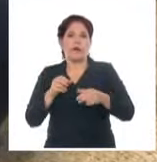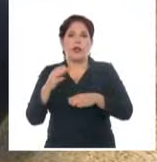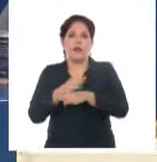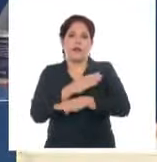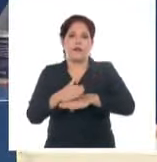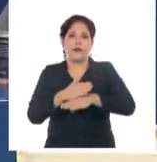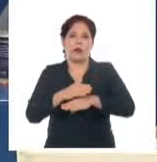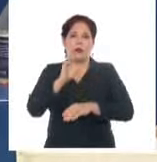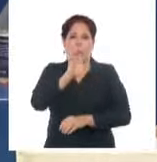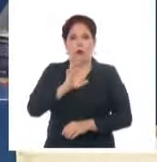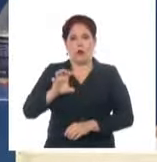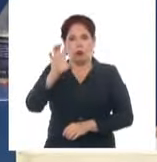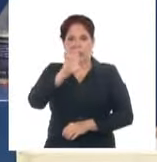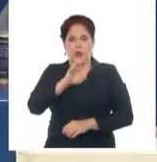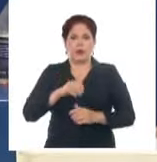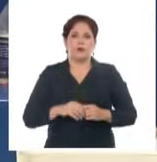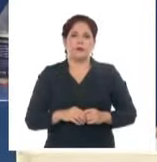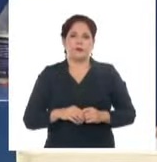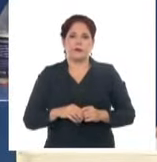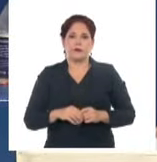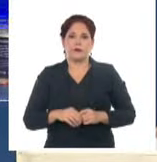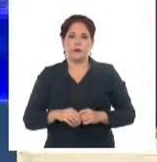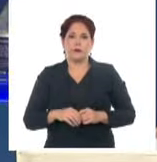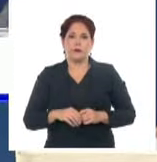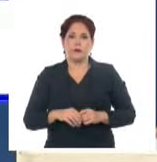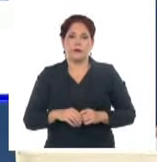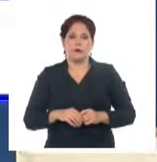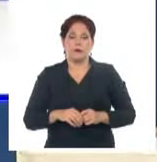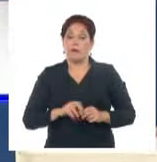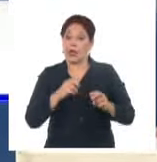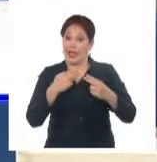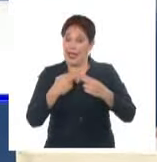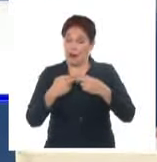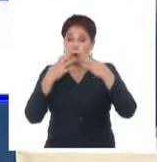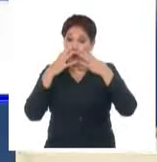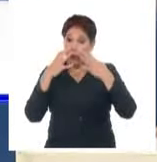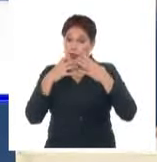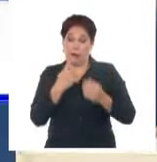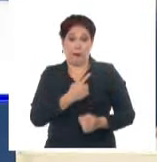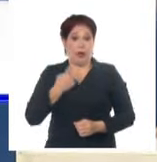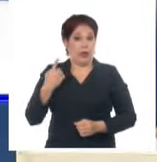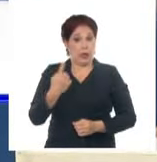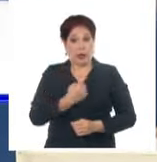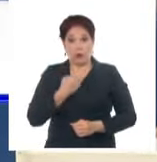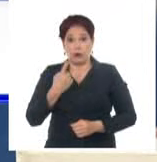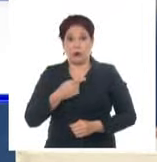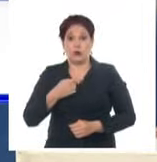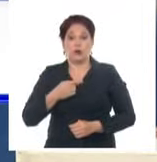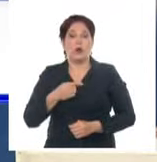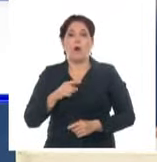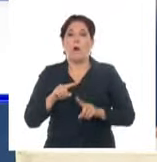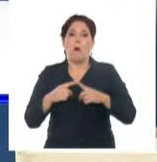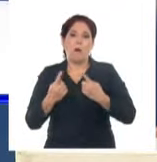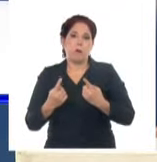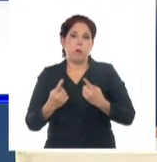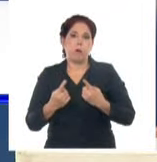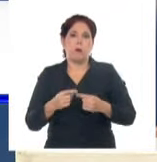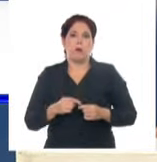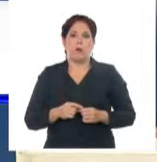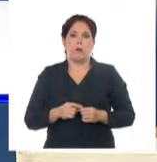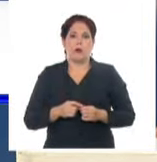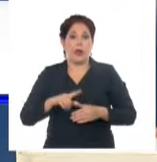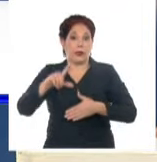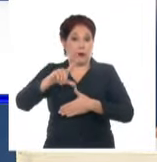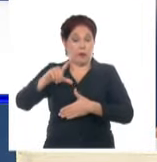continentes. Decimos que es realmente uno de los eventos más significativos de la región porque realmente la participación latinoamericana